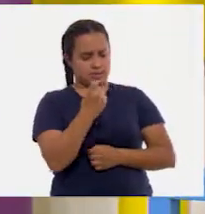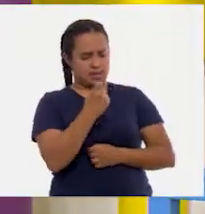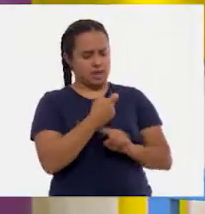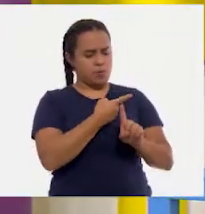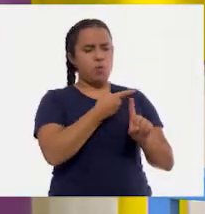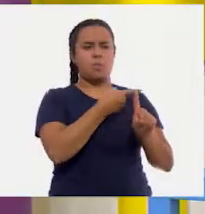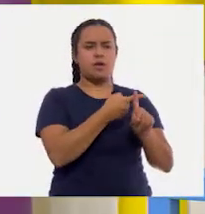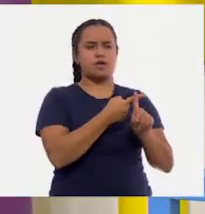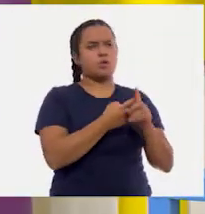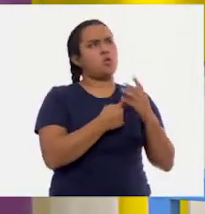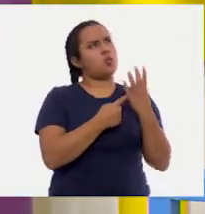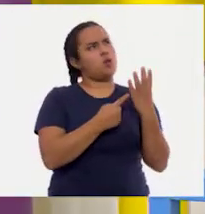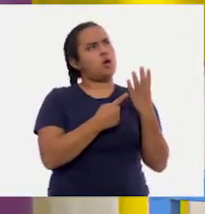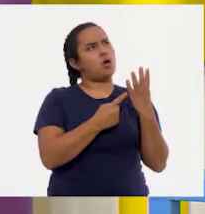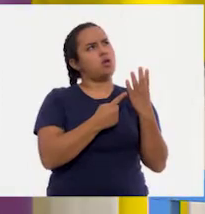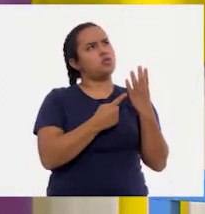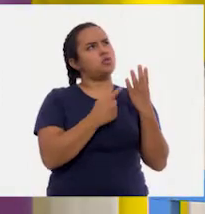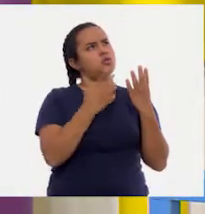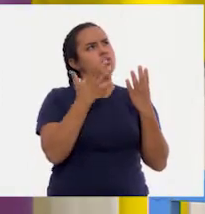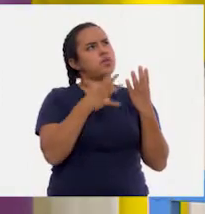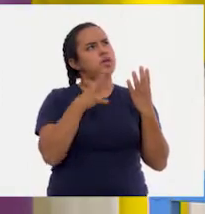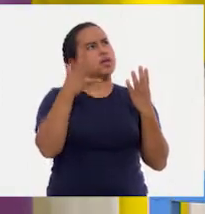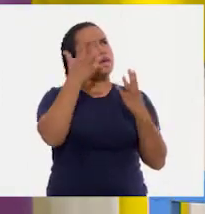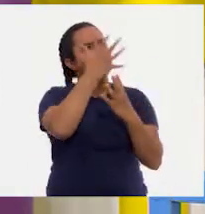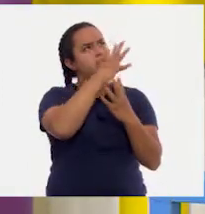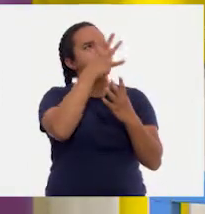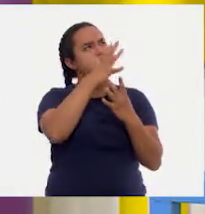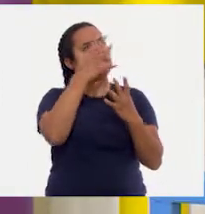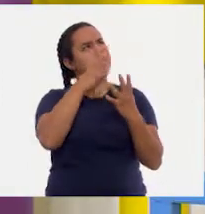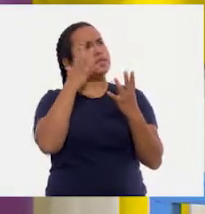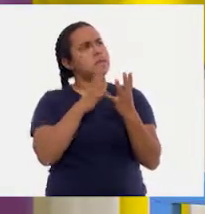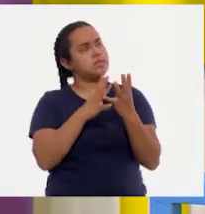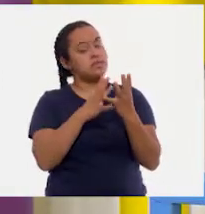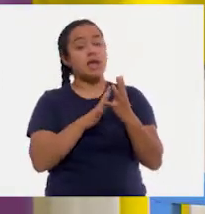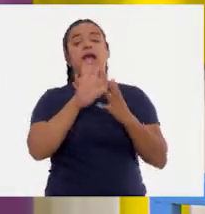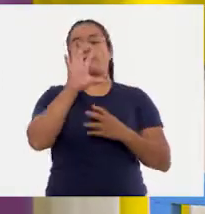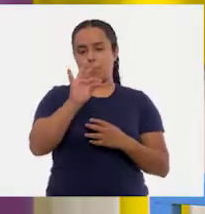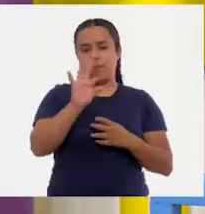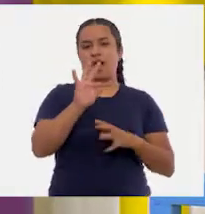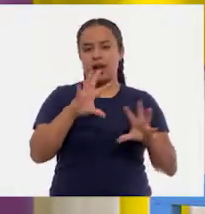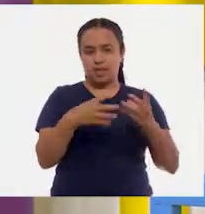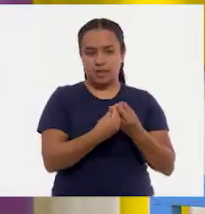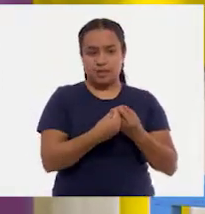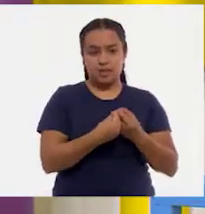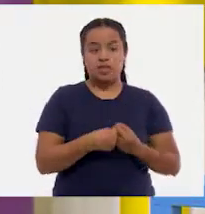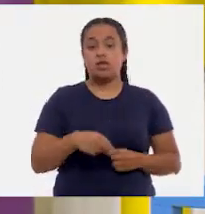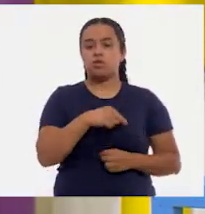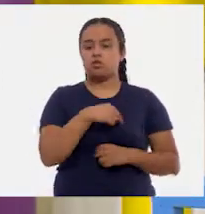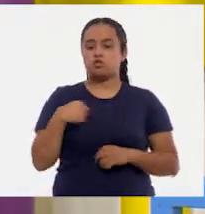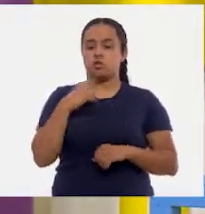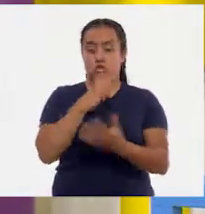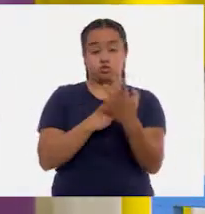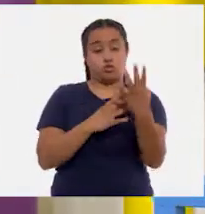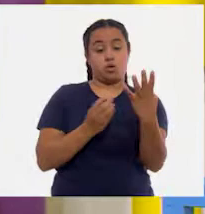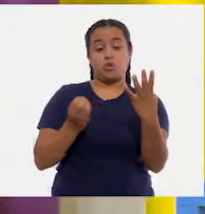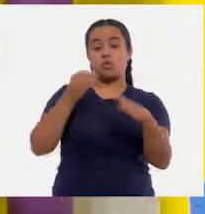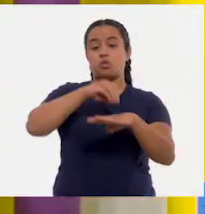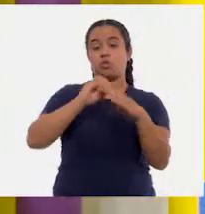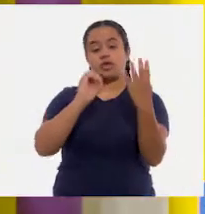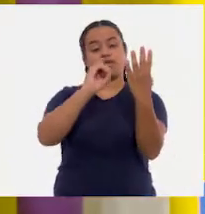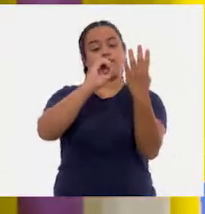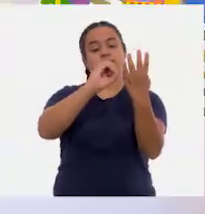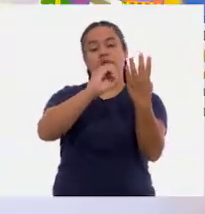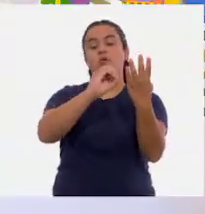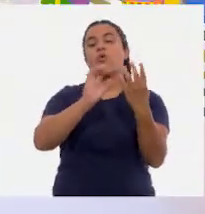sumar, si tenemos cuatro y son cuatro decenas, son cuarenta. O sea, que a este cuatro nada más le ponemos un cero. ¡Cuarenta!